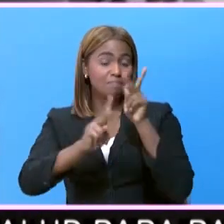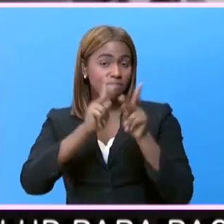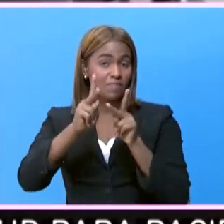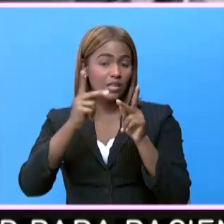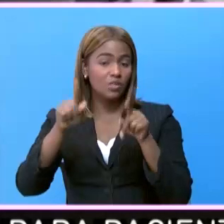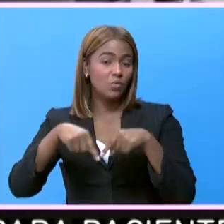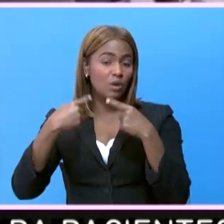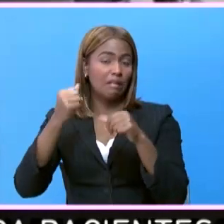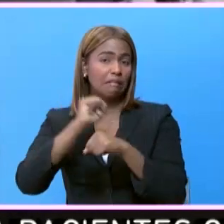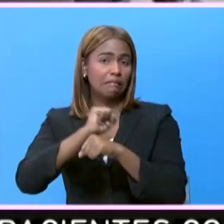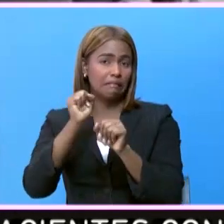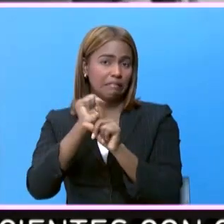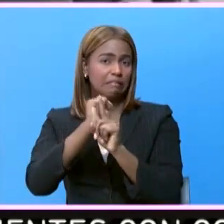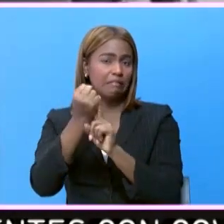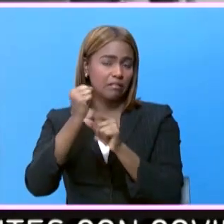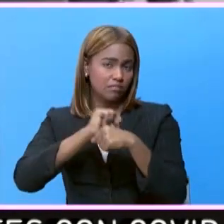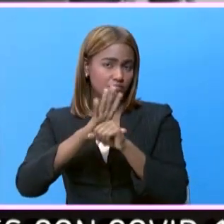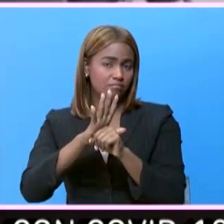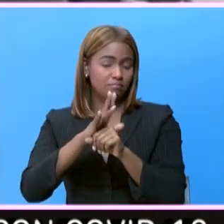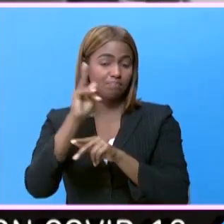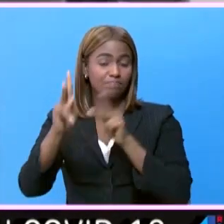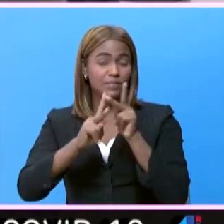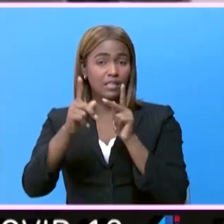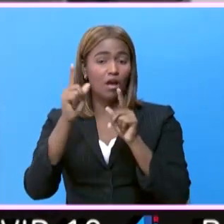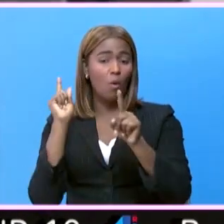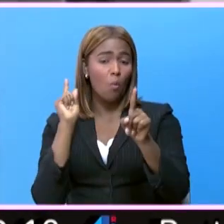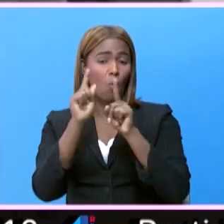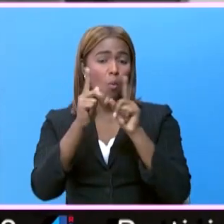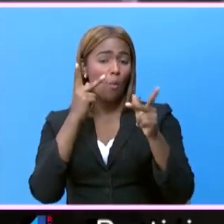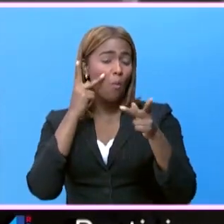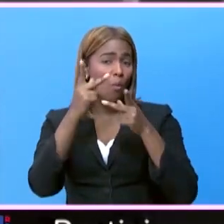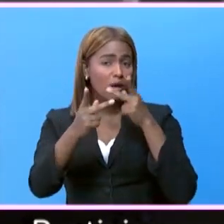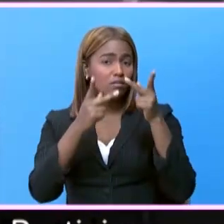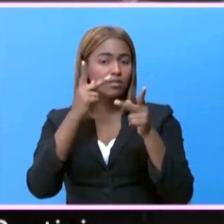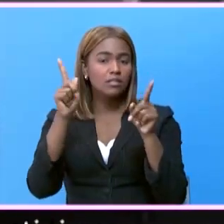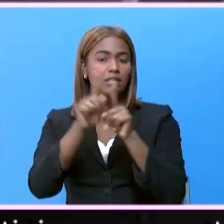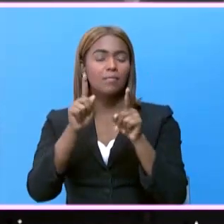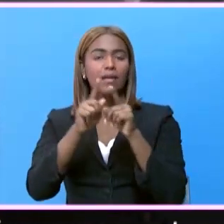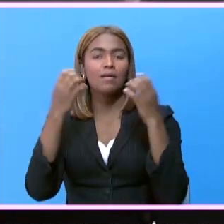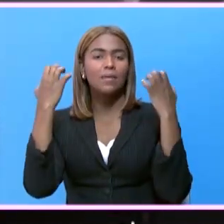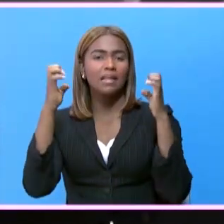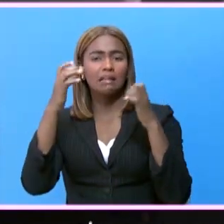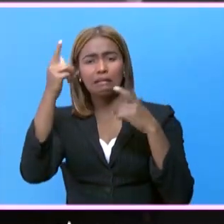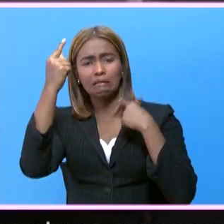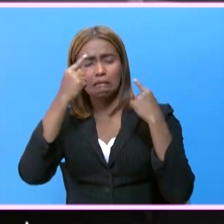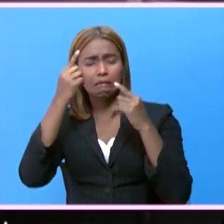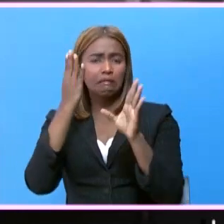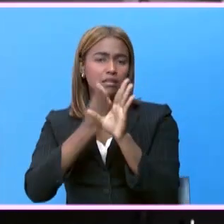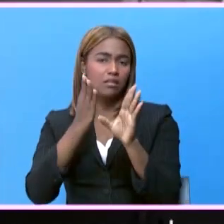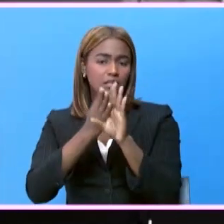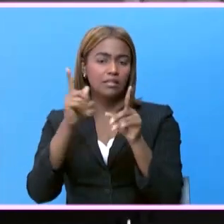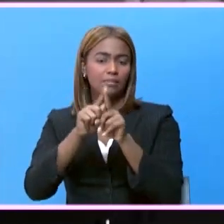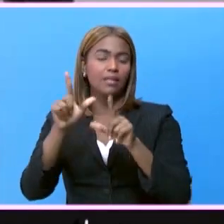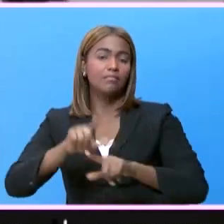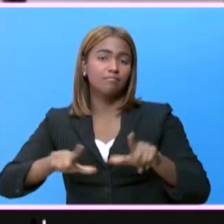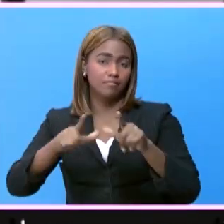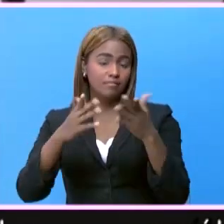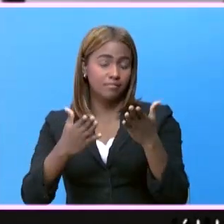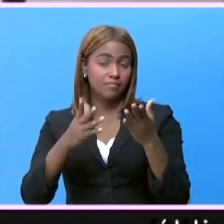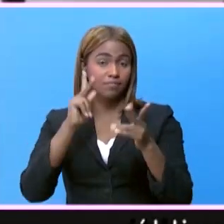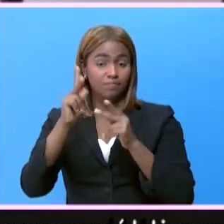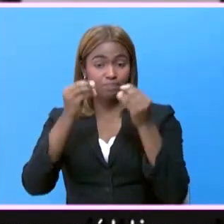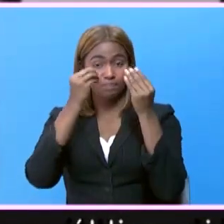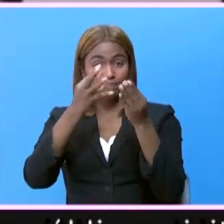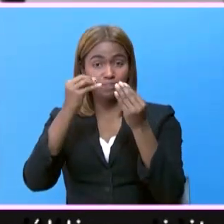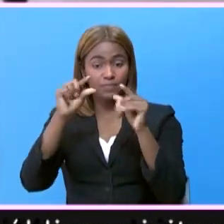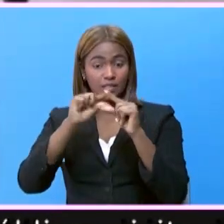durante la pandemia del coronavirus, pacientes que fueron vistos en consultas y en emergencia de psiquiatría y en el área de psicología. Los datos